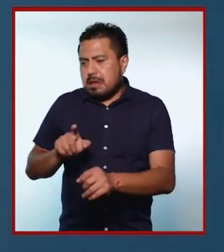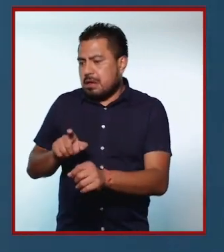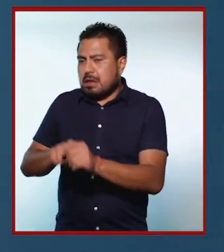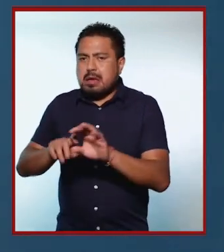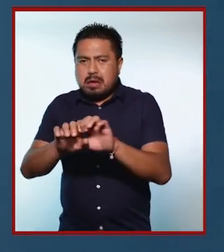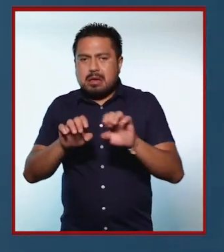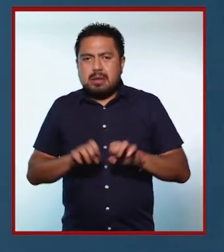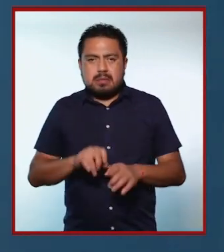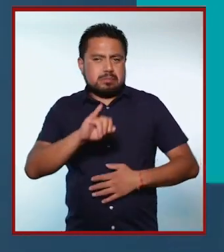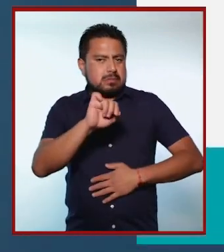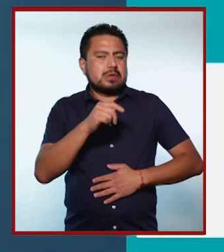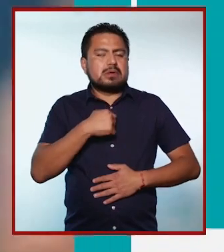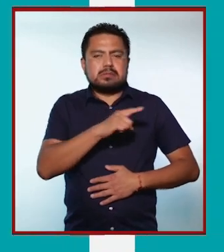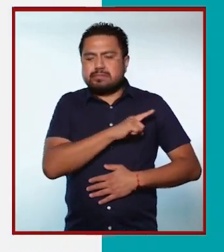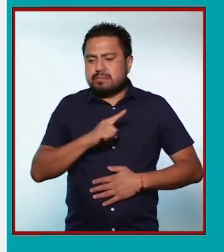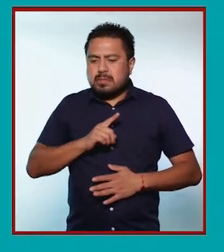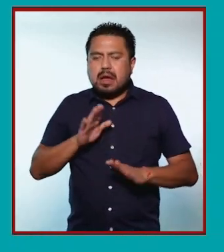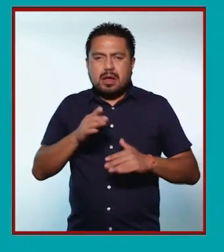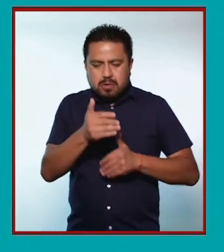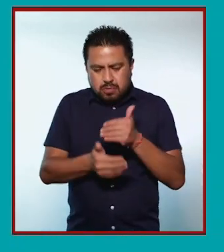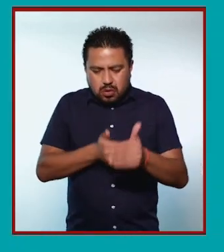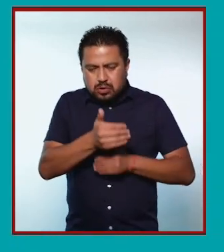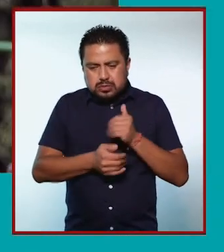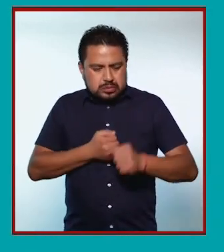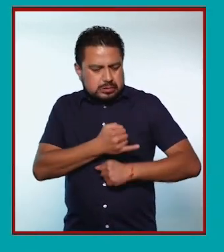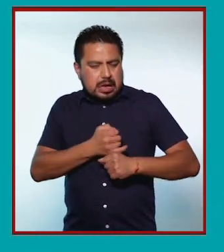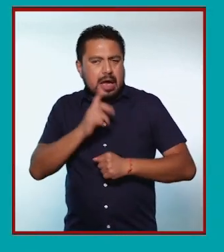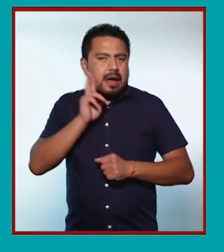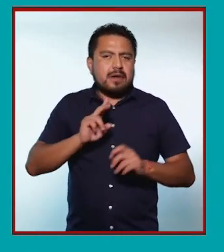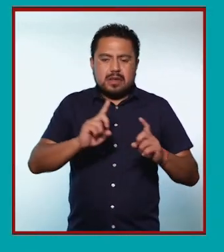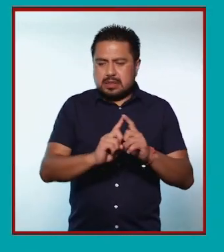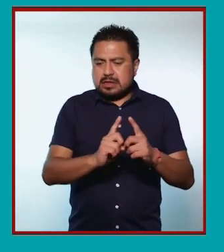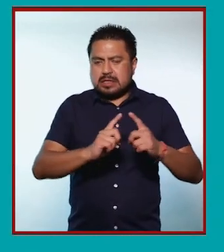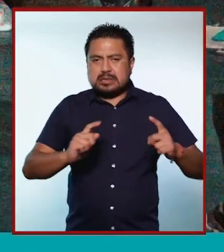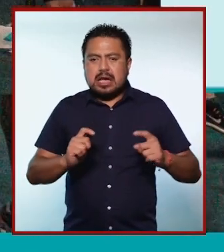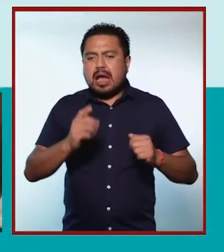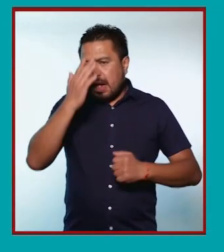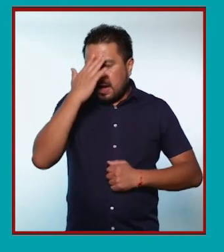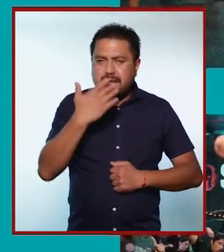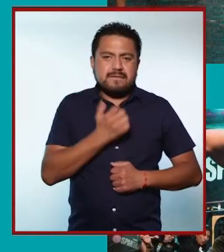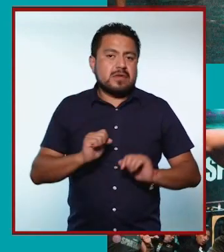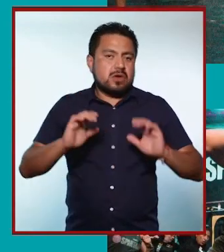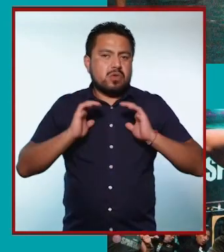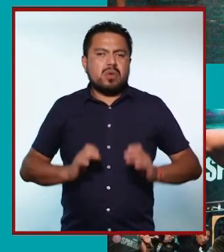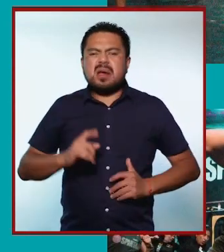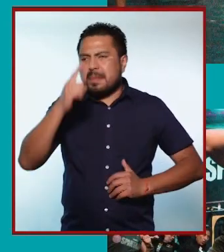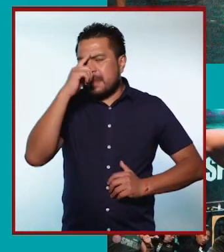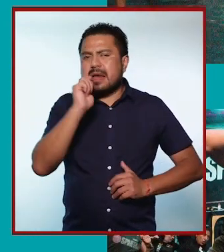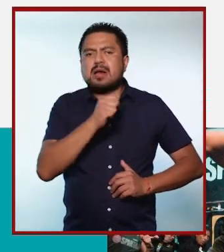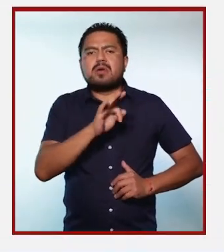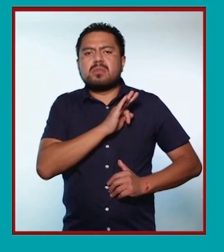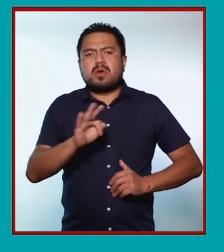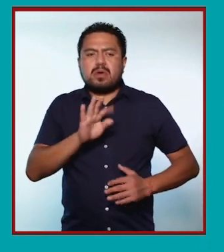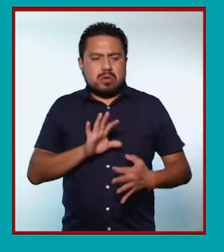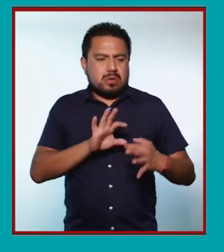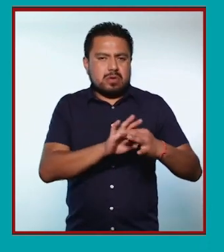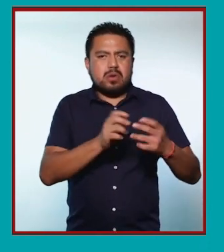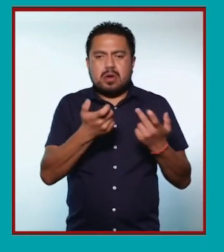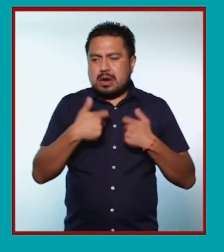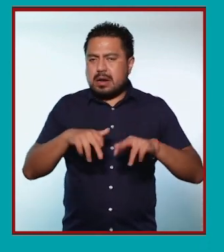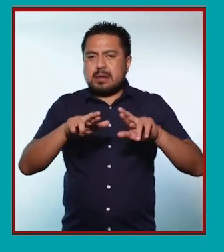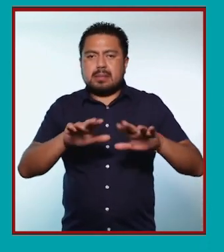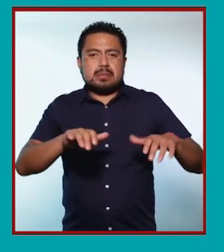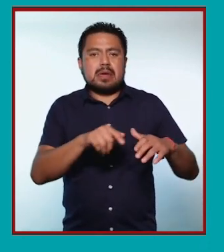a pertenecer al equipo. Evidentemente, tuve que pasar por un proceso de desarrollo de habilidades físicas para que pudiera